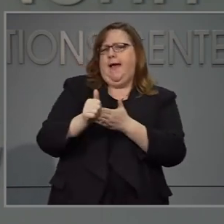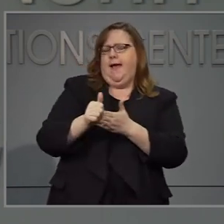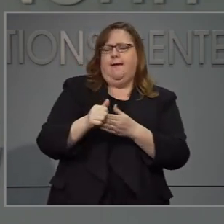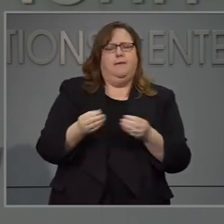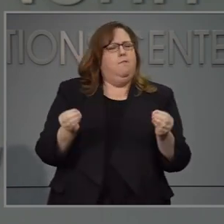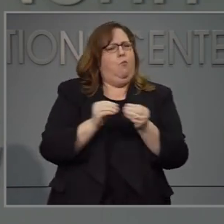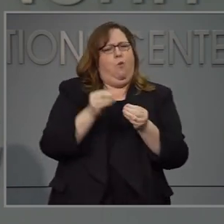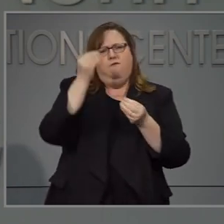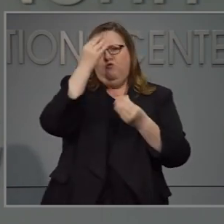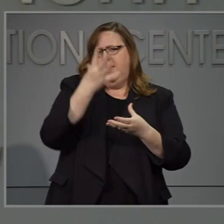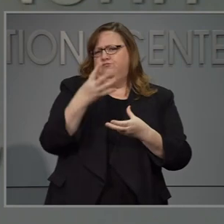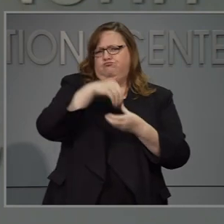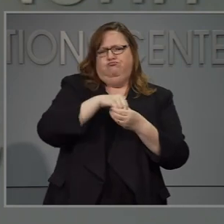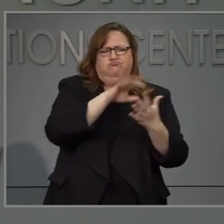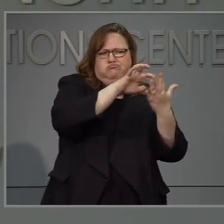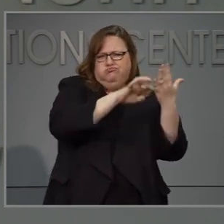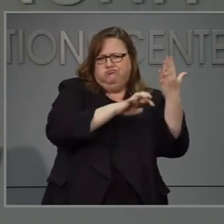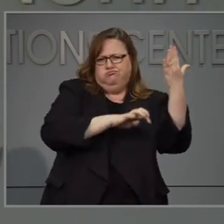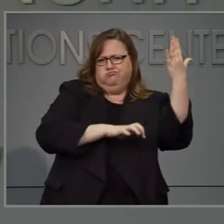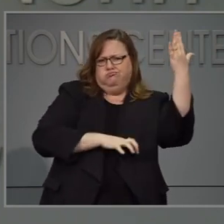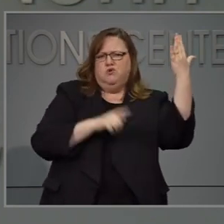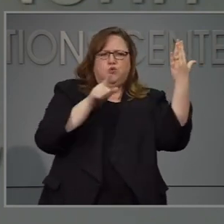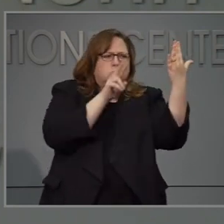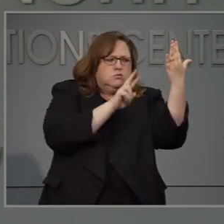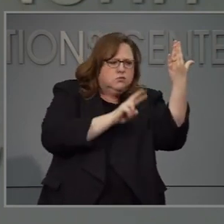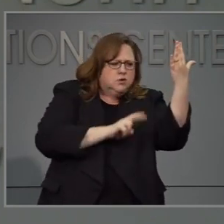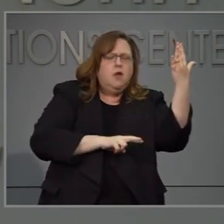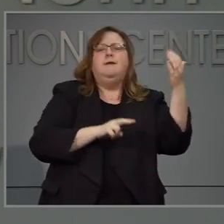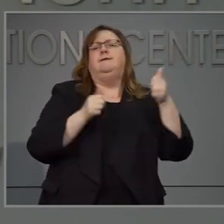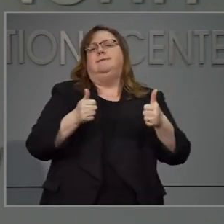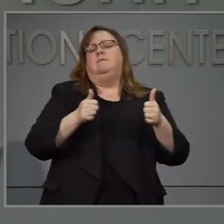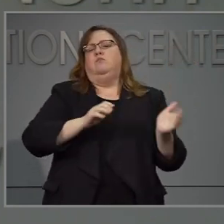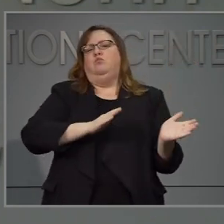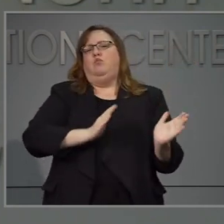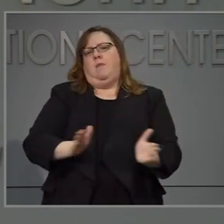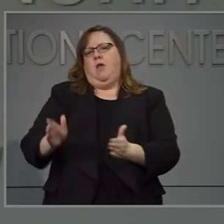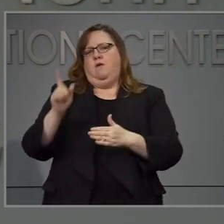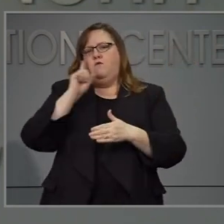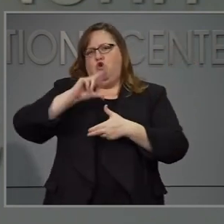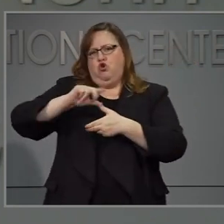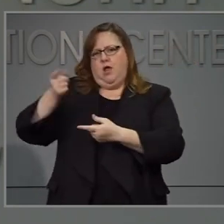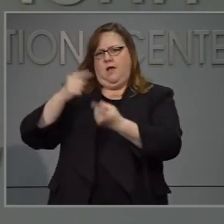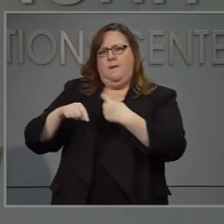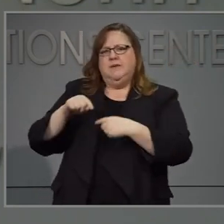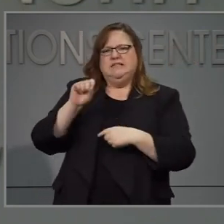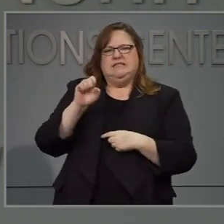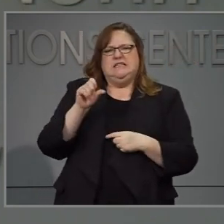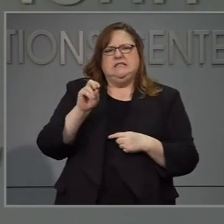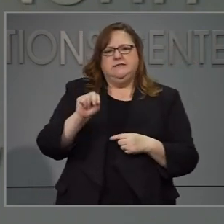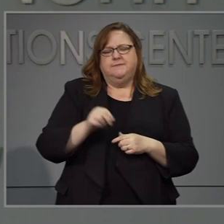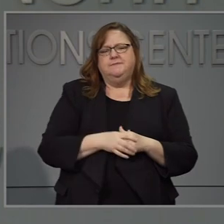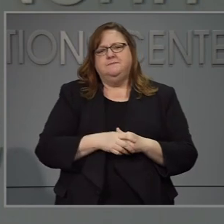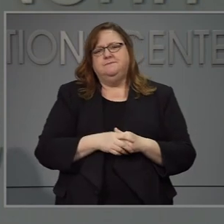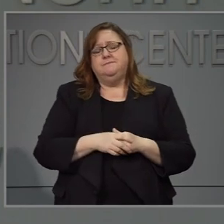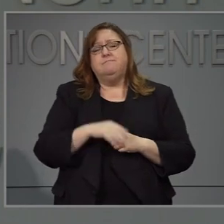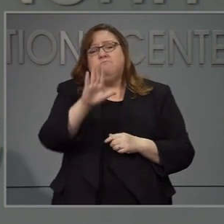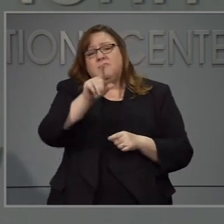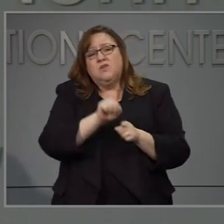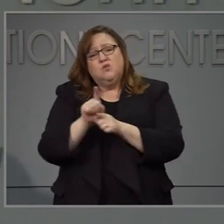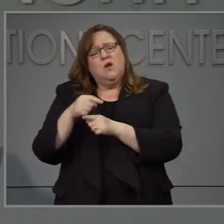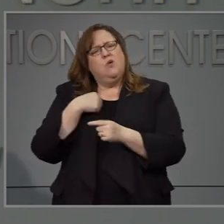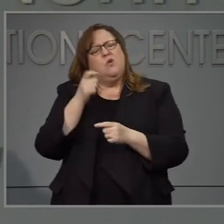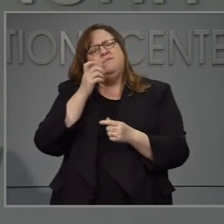van a encontrar North Carolina que engaida seguida les va a ayudar a prepararse durante la temporada de